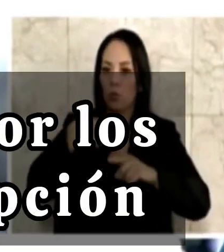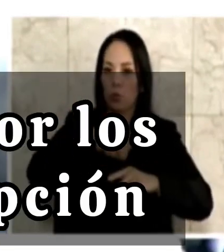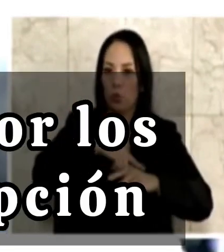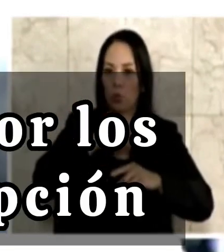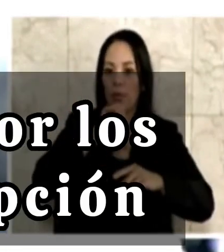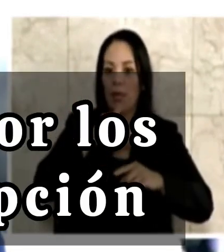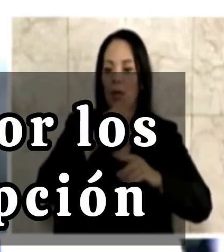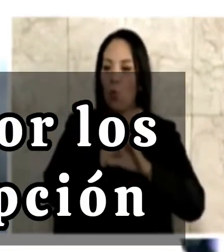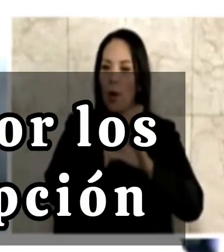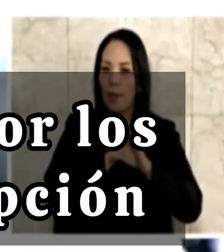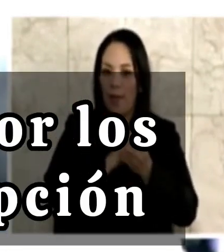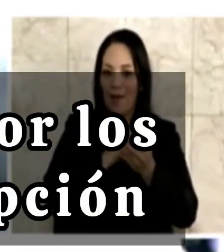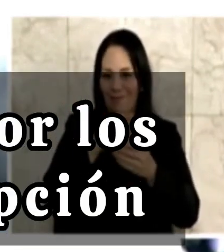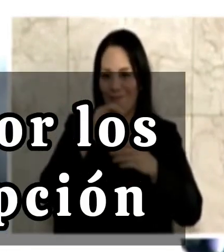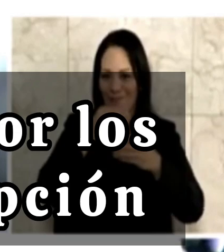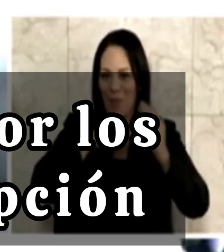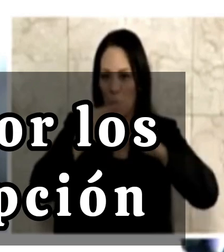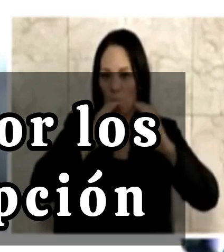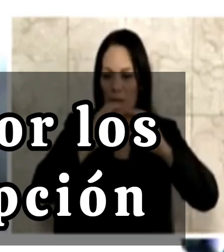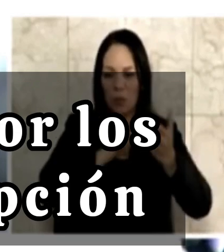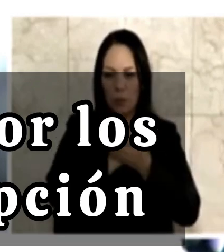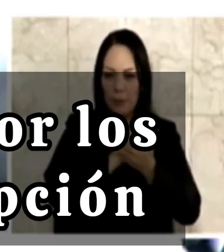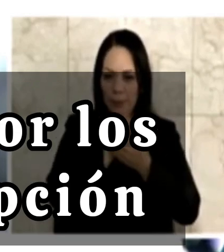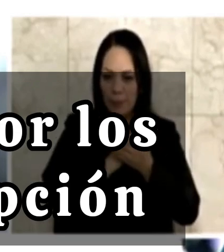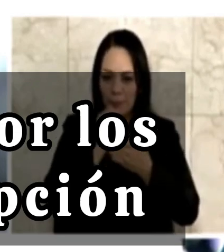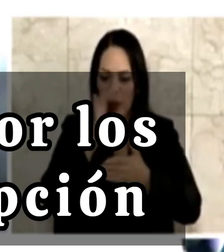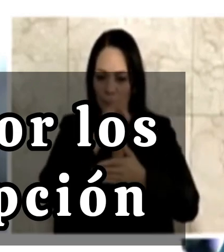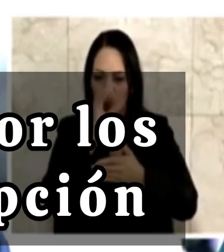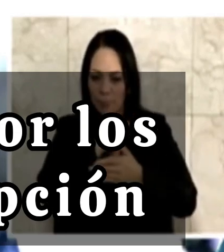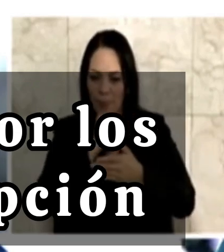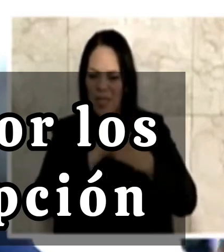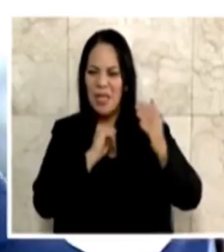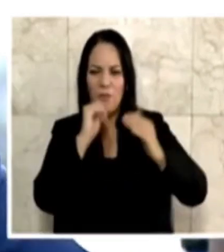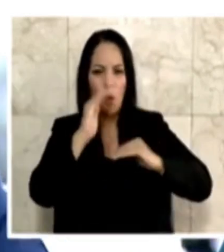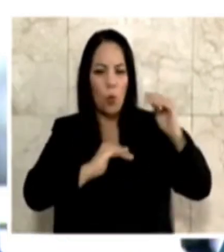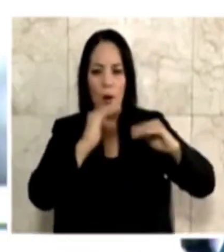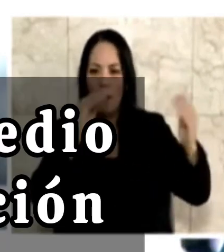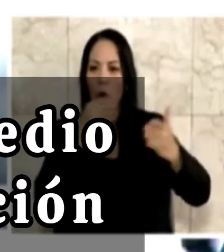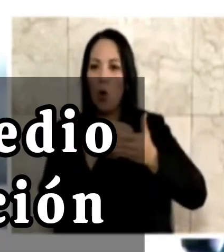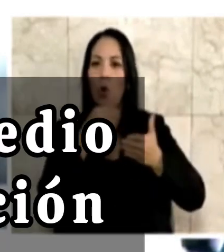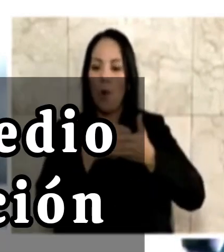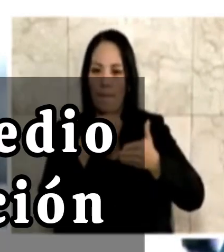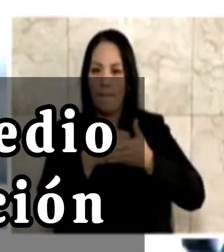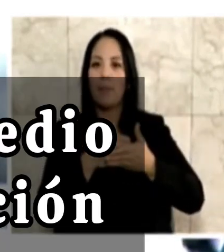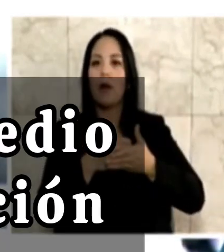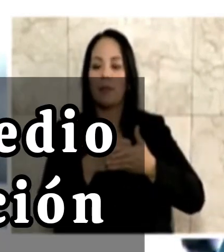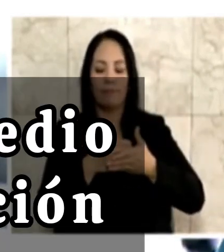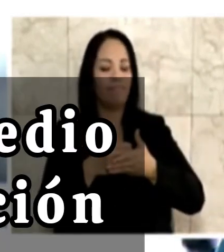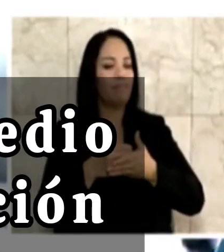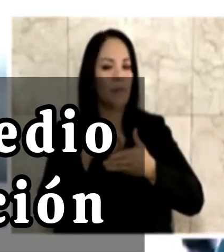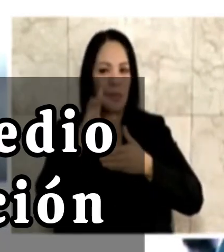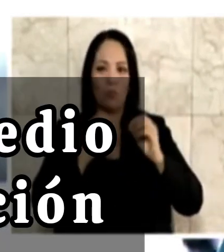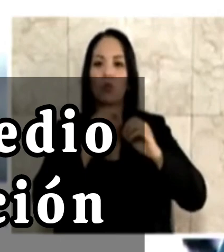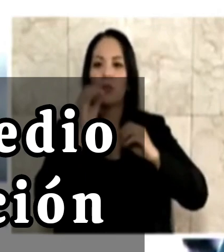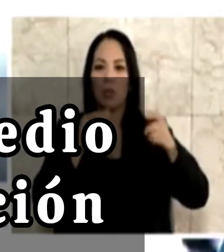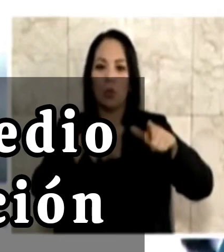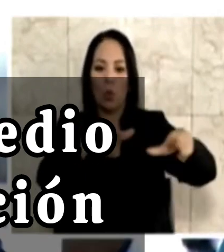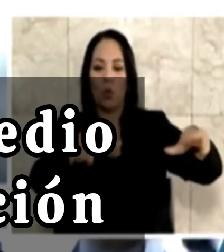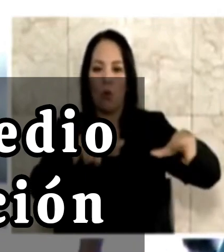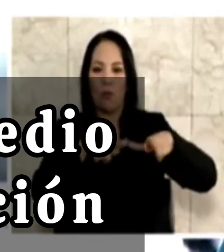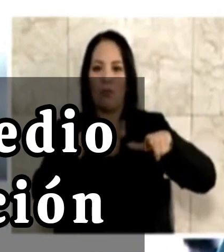descifrado efectivamente que hubo una irregularidad absoluta en la compra del terreno del hospital de Cartago,